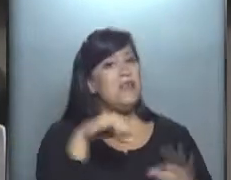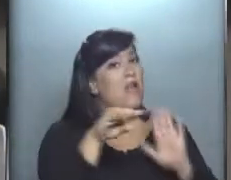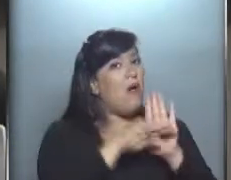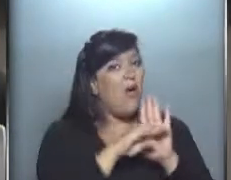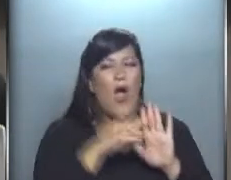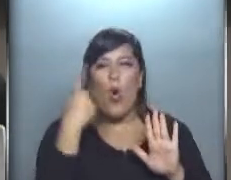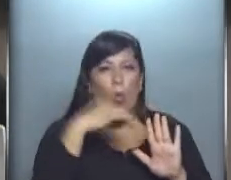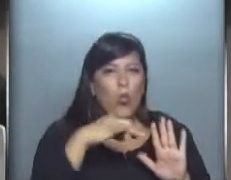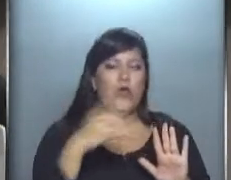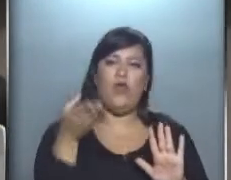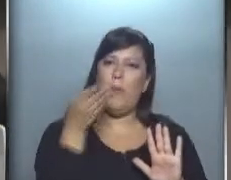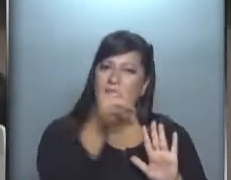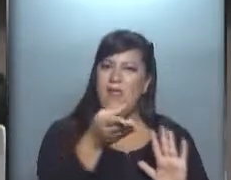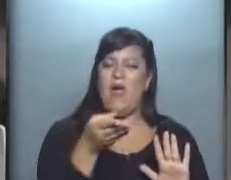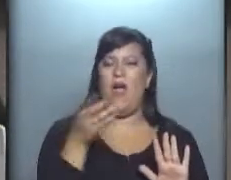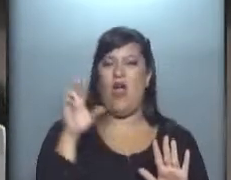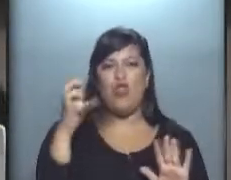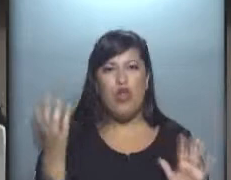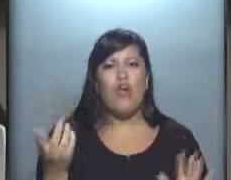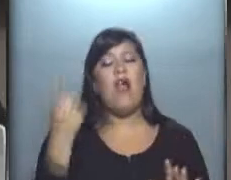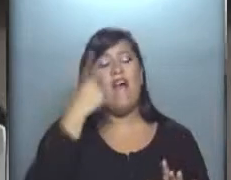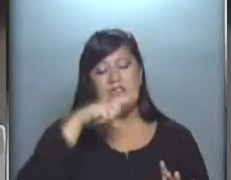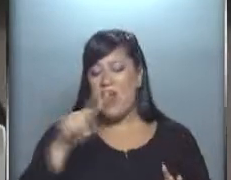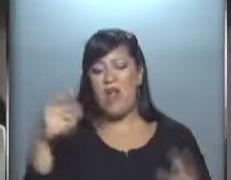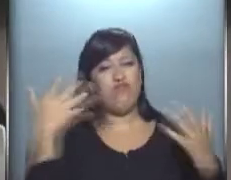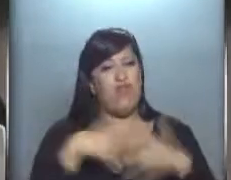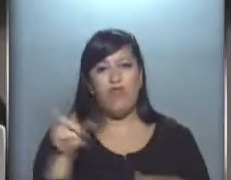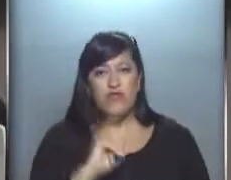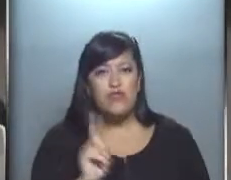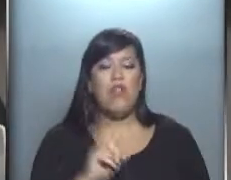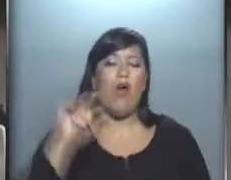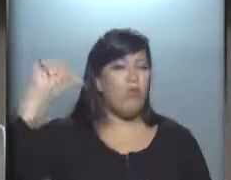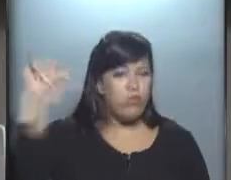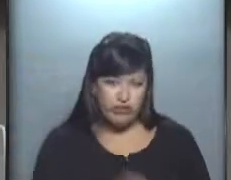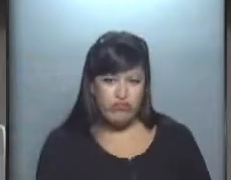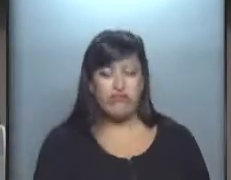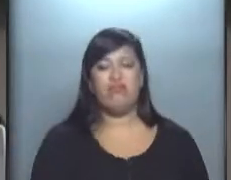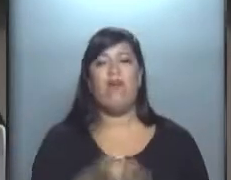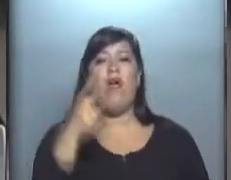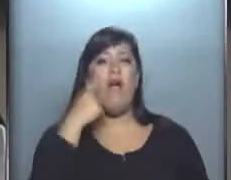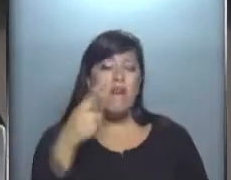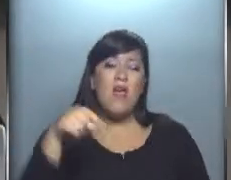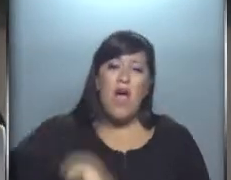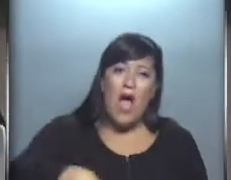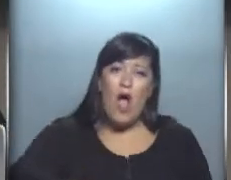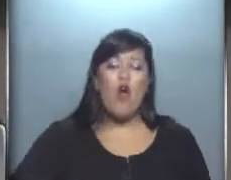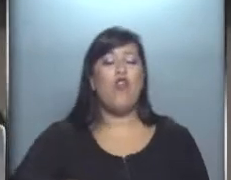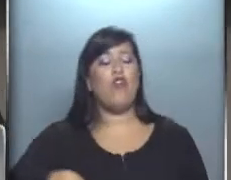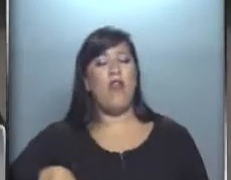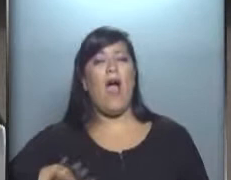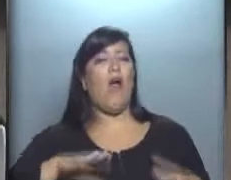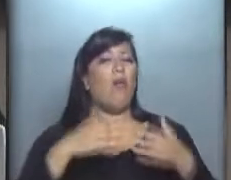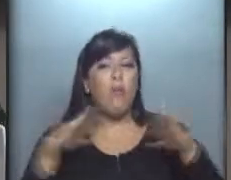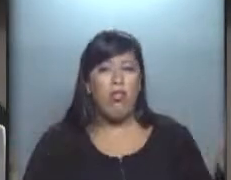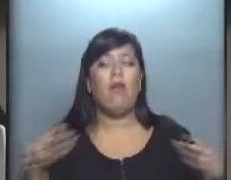para pagar las propiedades, no funcionó. Ahora se va a intentar buscando a ver si se destraba mediante la posibilidad de que los